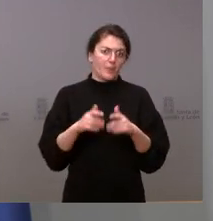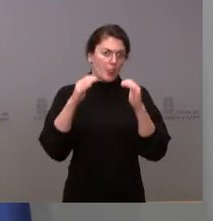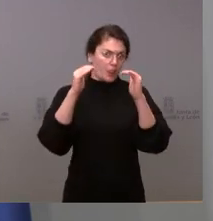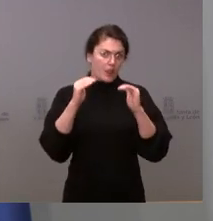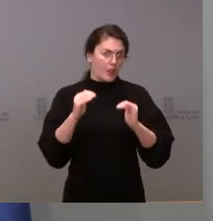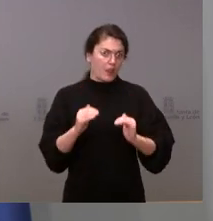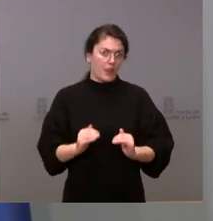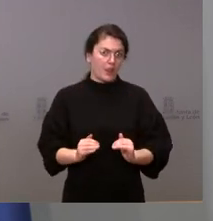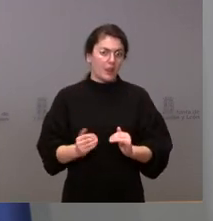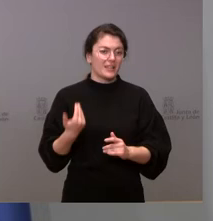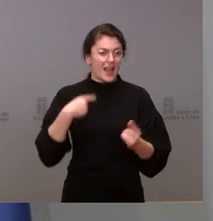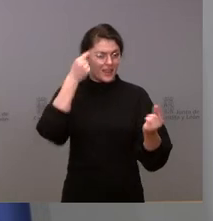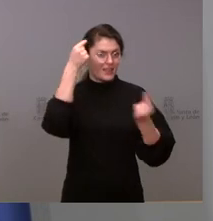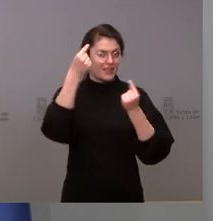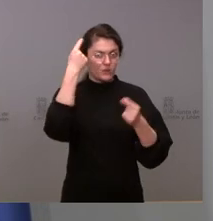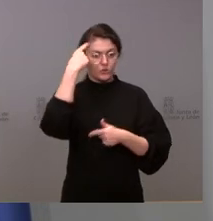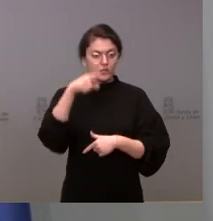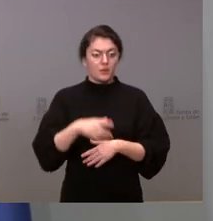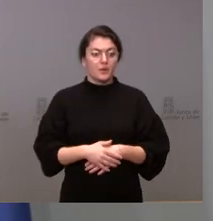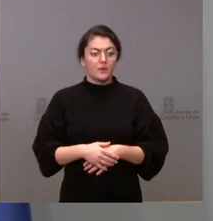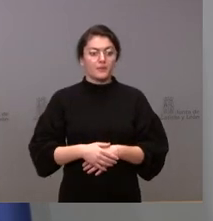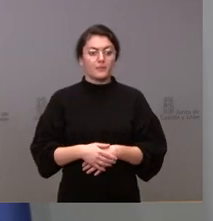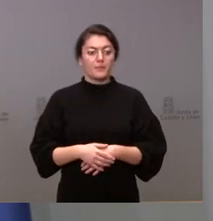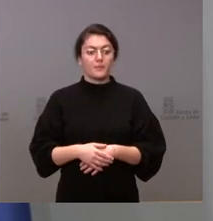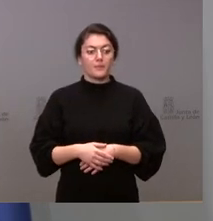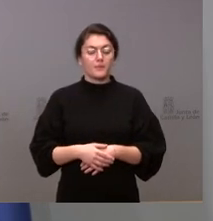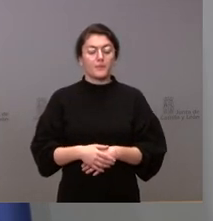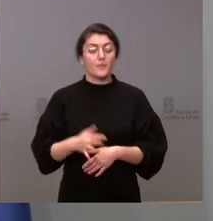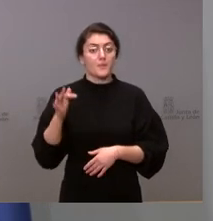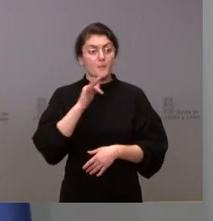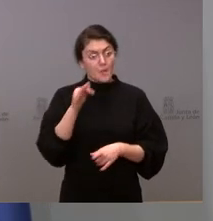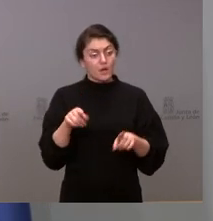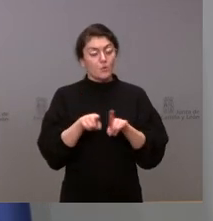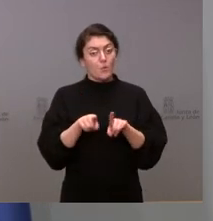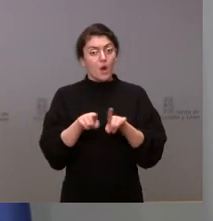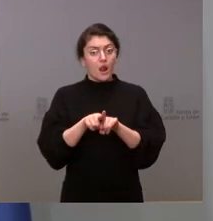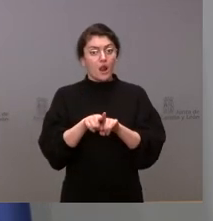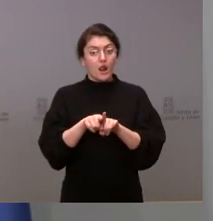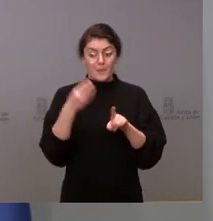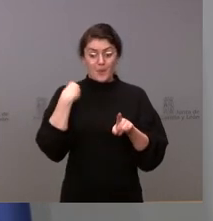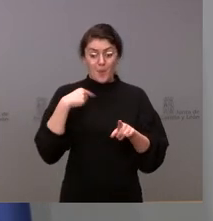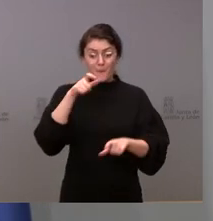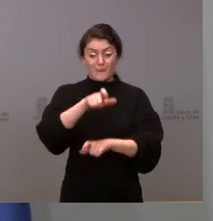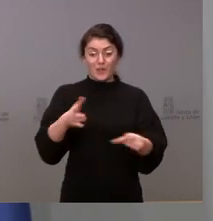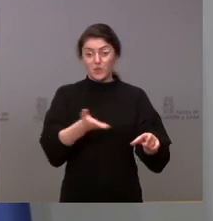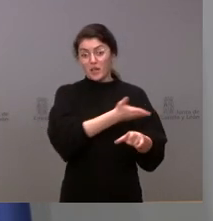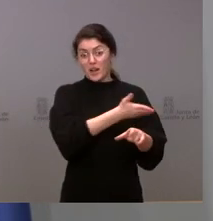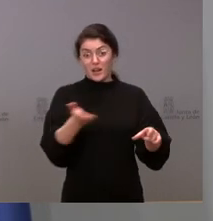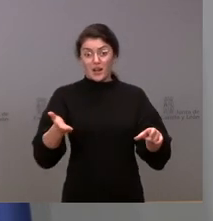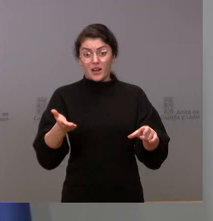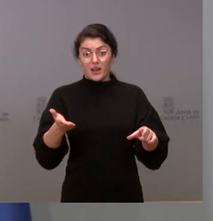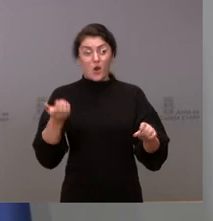ustedes conocen y un reconocimiento que tiene también otro lado de la balanza que es que los mismos ciudadanos que han tenido un comportamiento